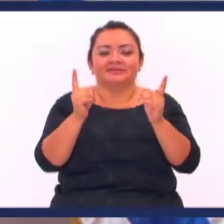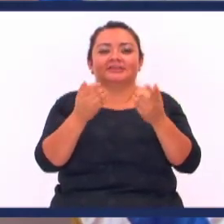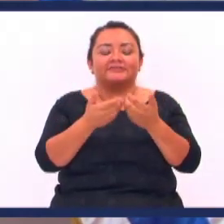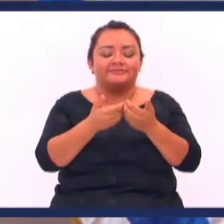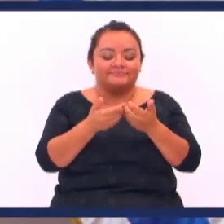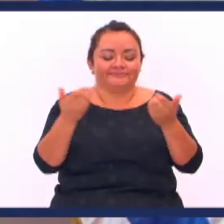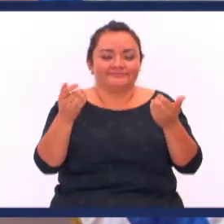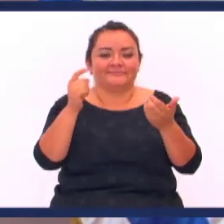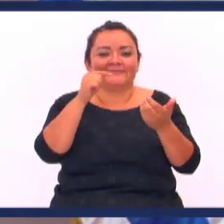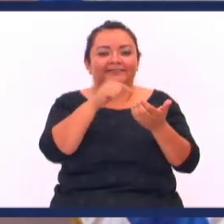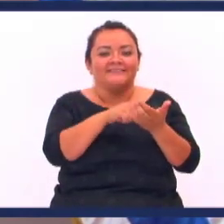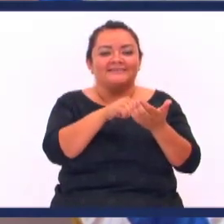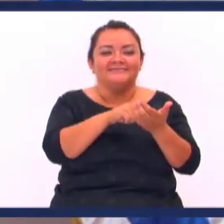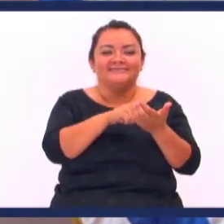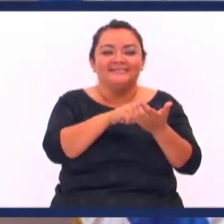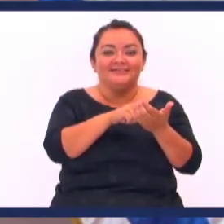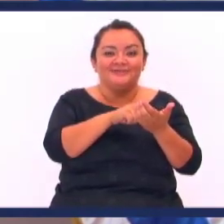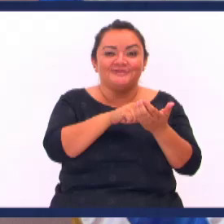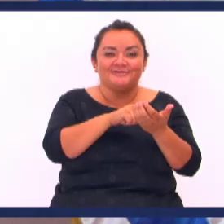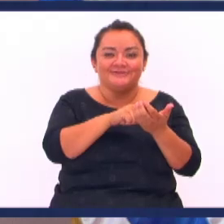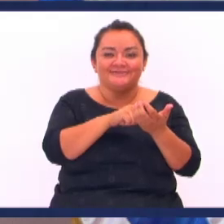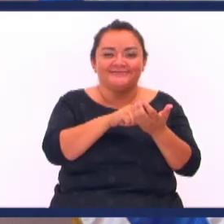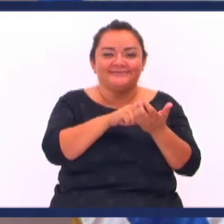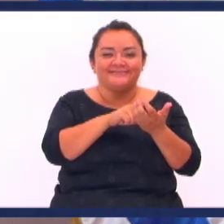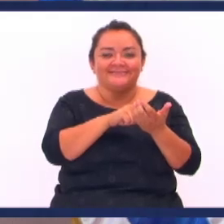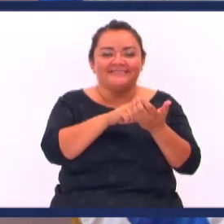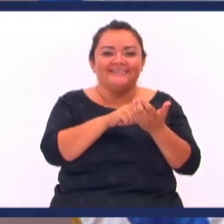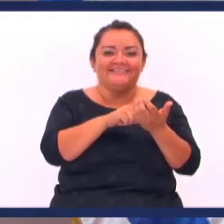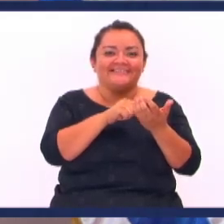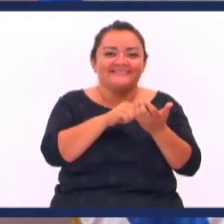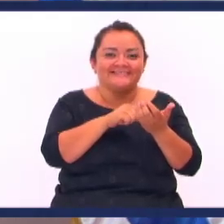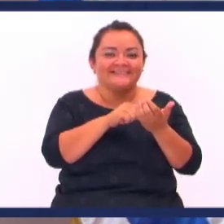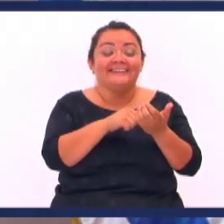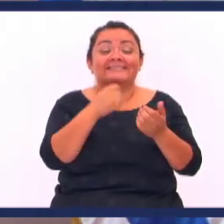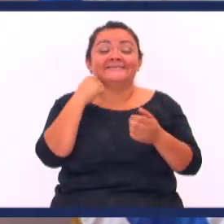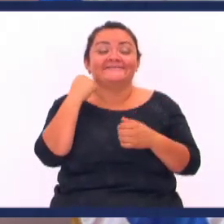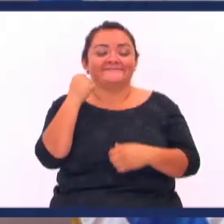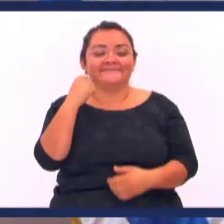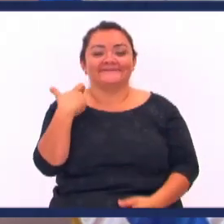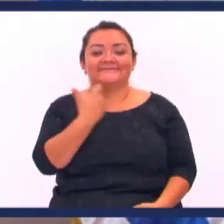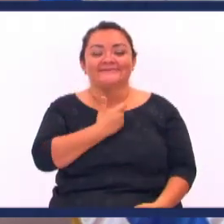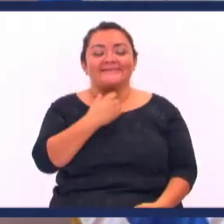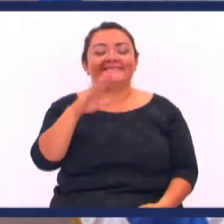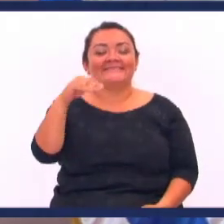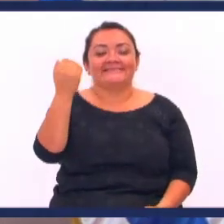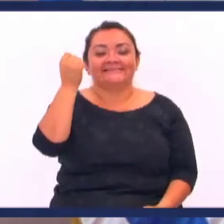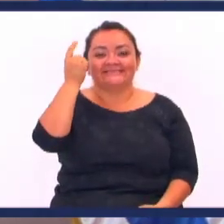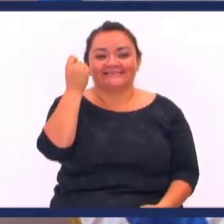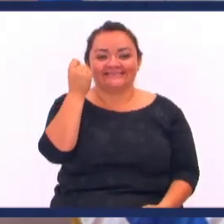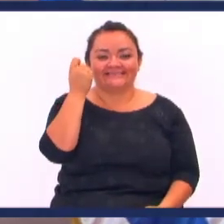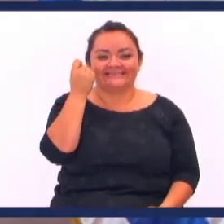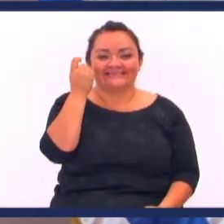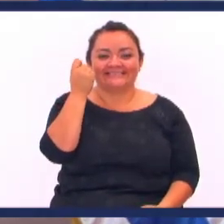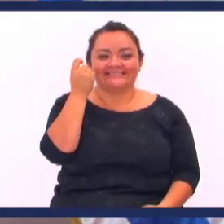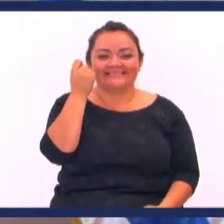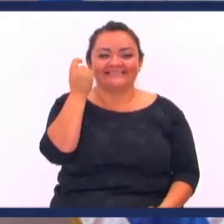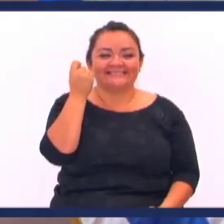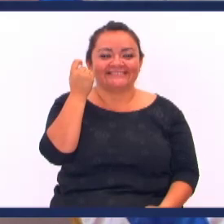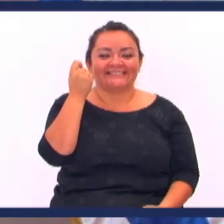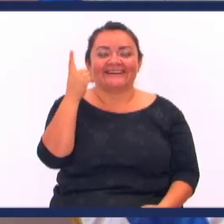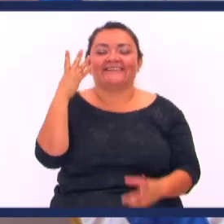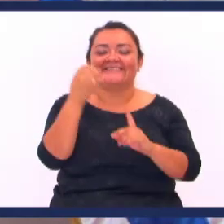son De los que creen ser Es muy importante Al final vamos a ir Entendiendo Como el señor Cumple sus